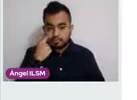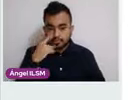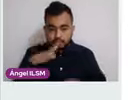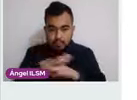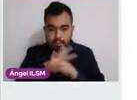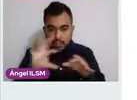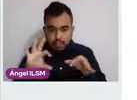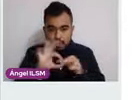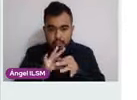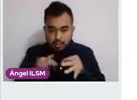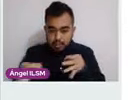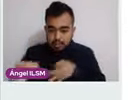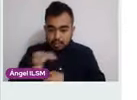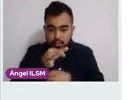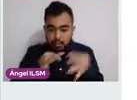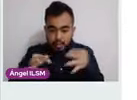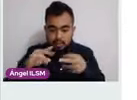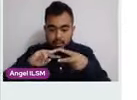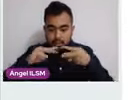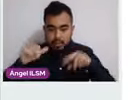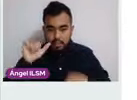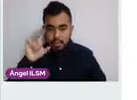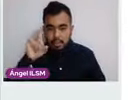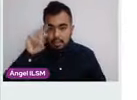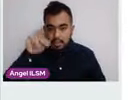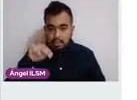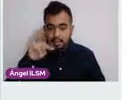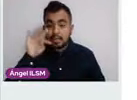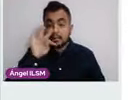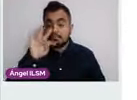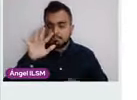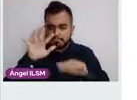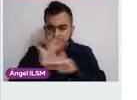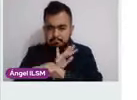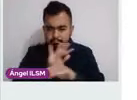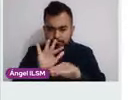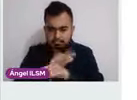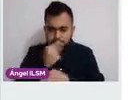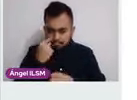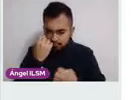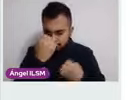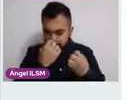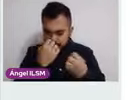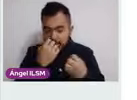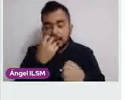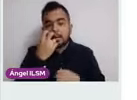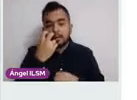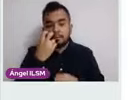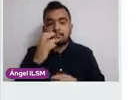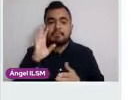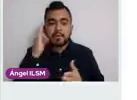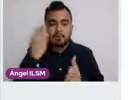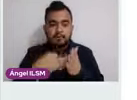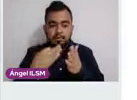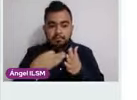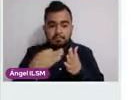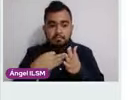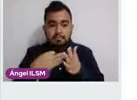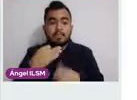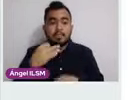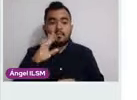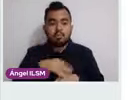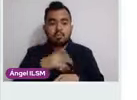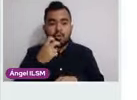ADN. Si estos están alterados, va a haber una deficiencia en esta reparación. Por lo tanto, va a haber un crecimiento